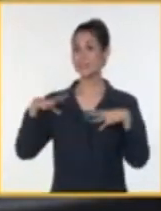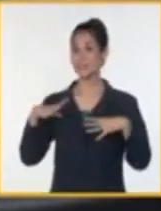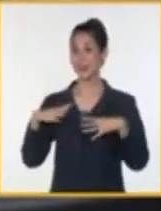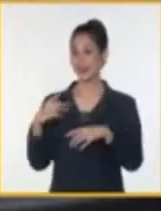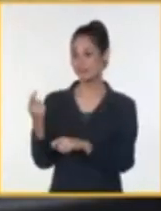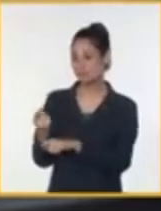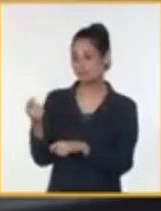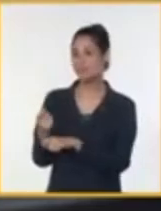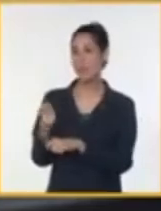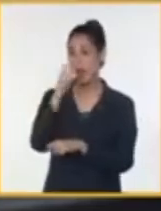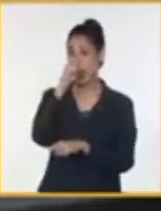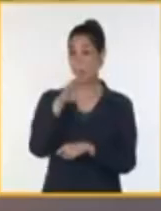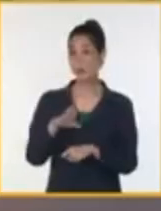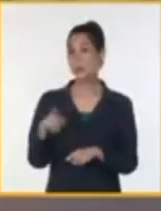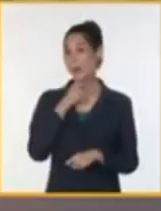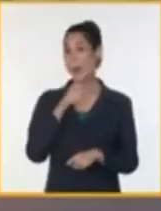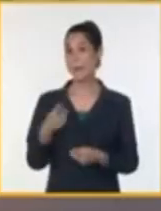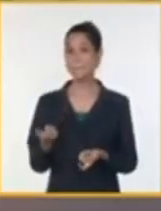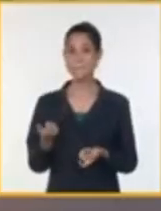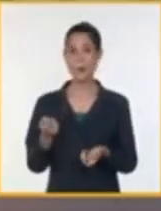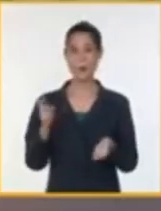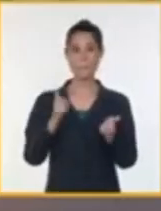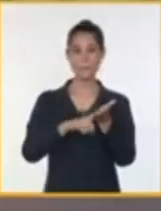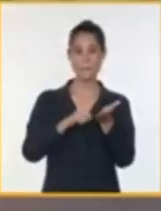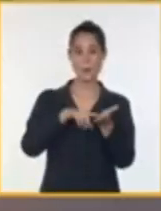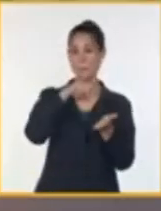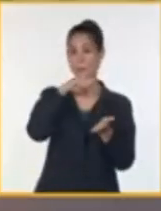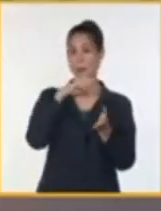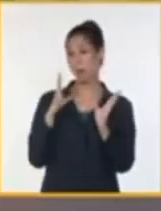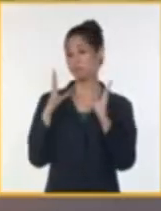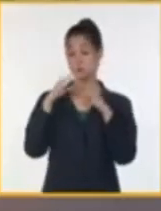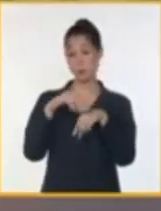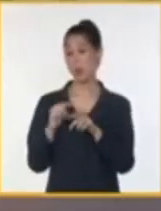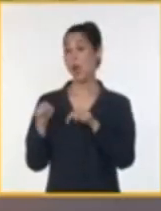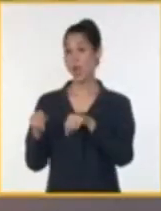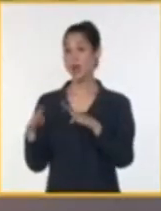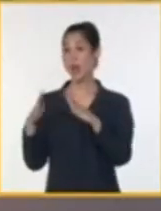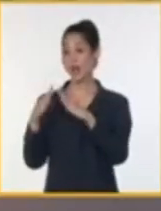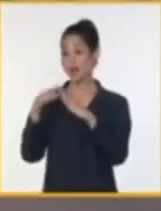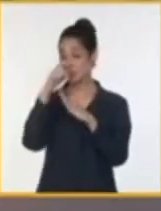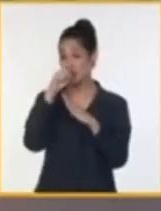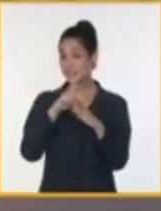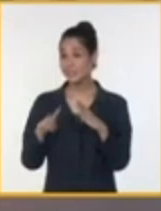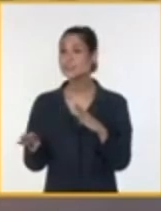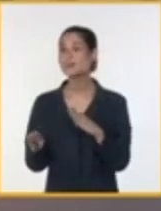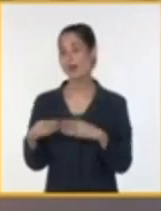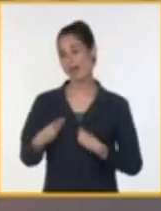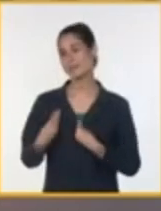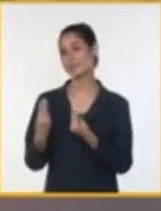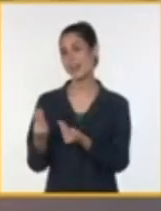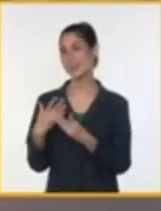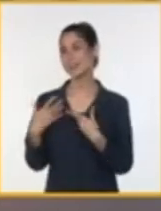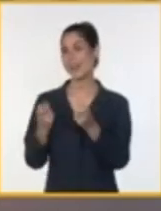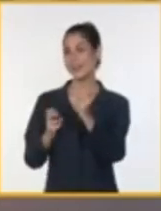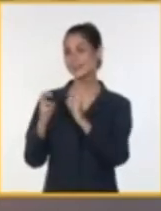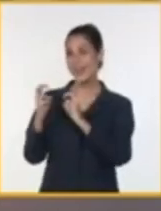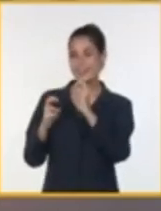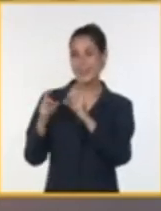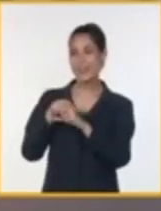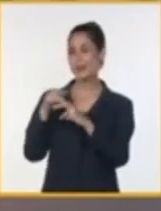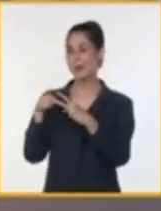que los niños sean mejor atendidos y pasen una etapa veraniega más confortable.